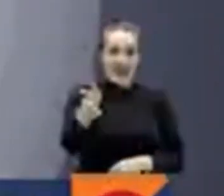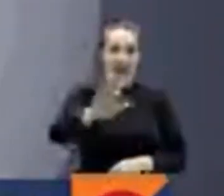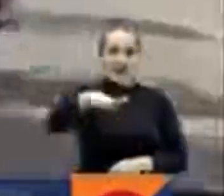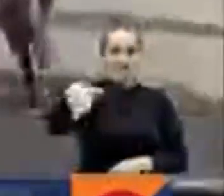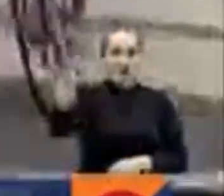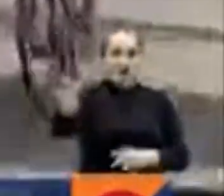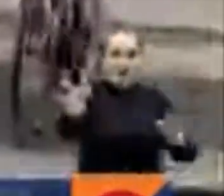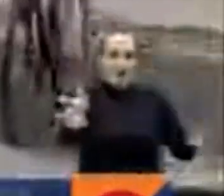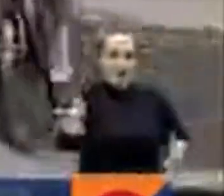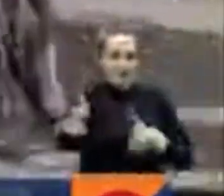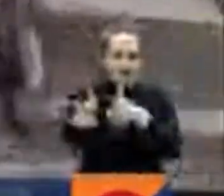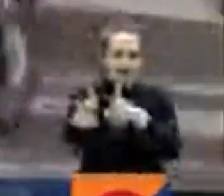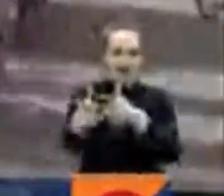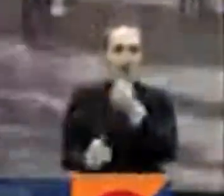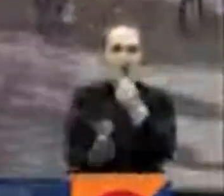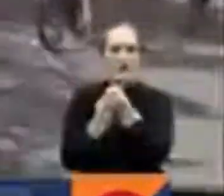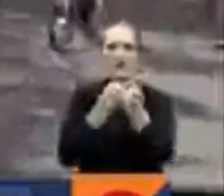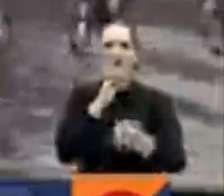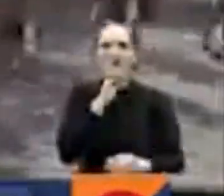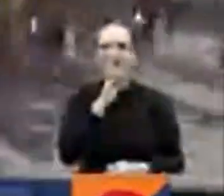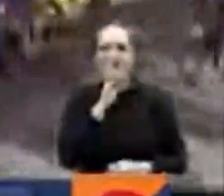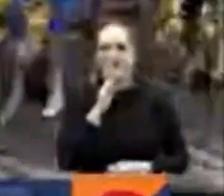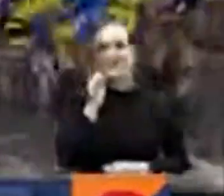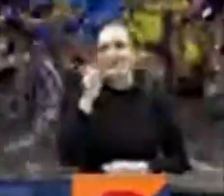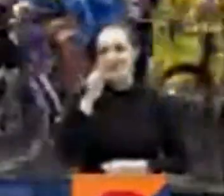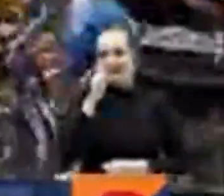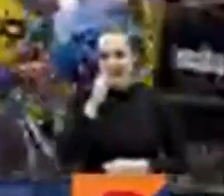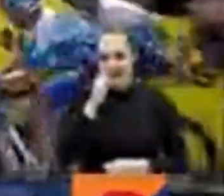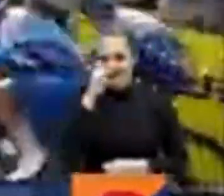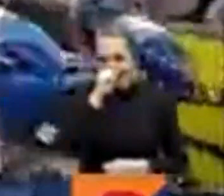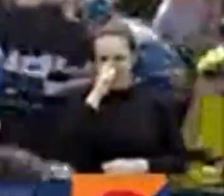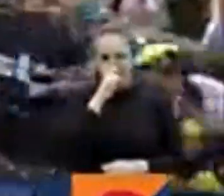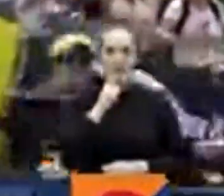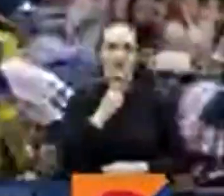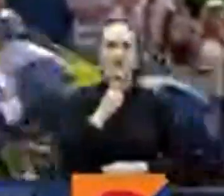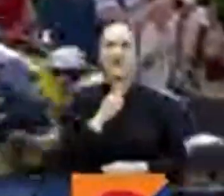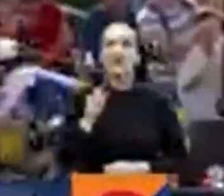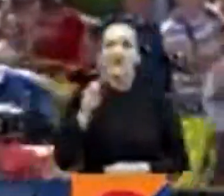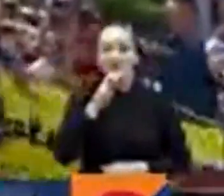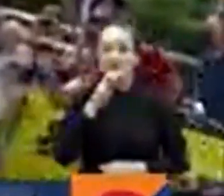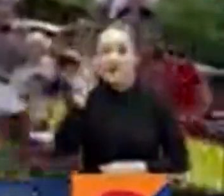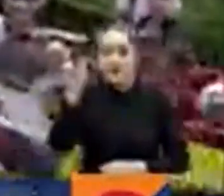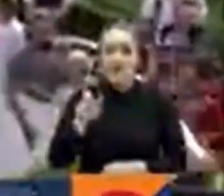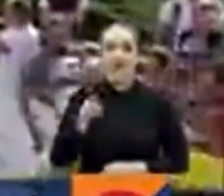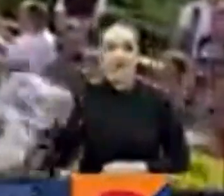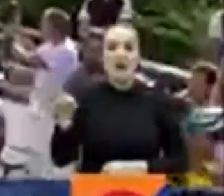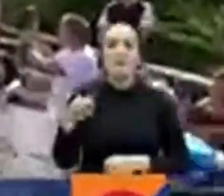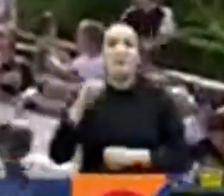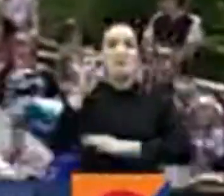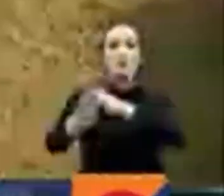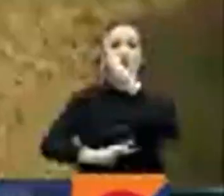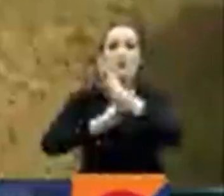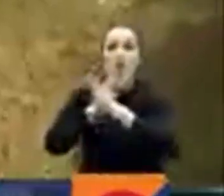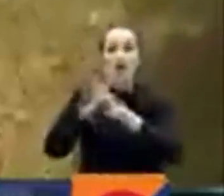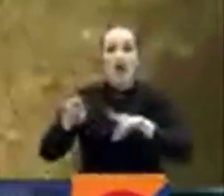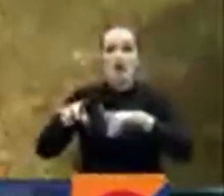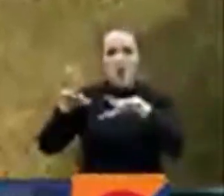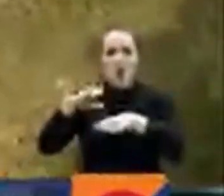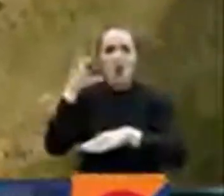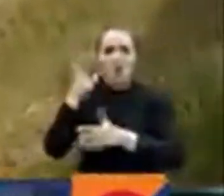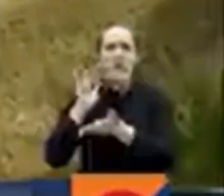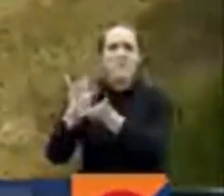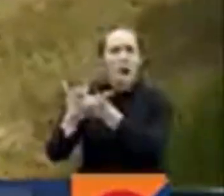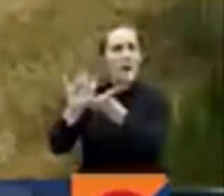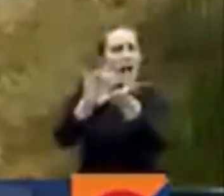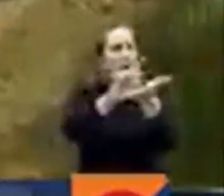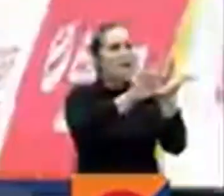quien compite en el equipo alemán la prueba de ruta será el evento de cierre de los campeonatos mundiales en los que Colombia ha